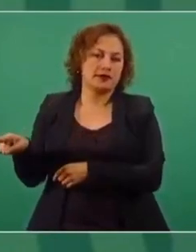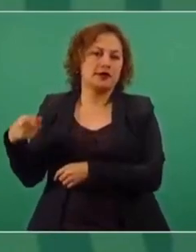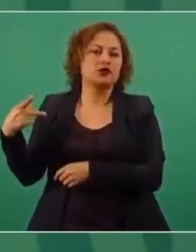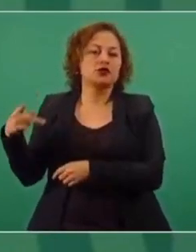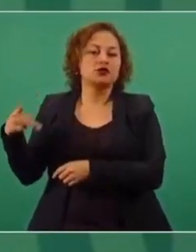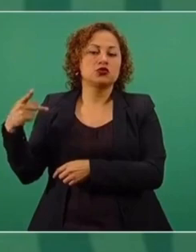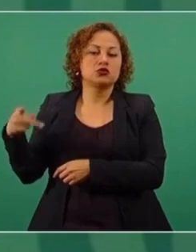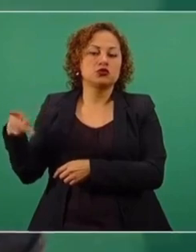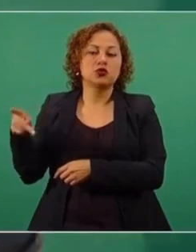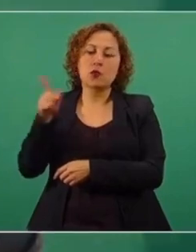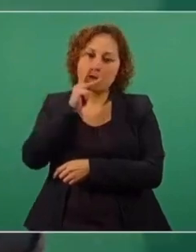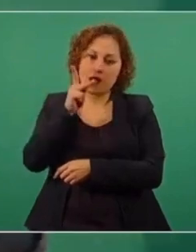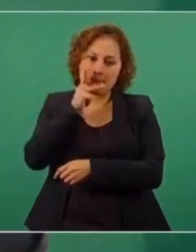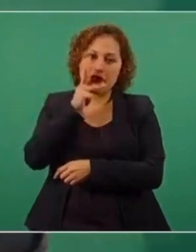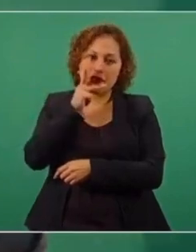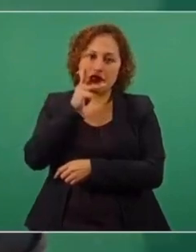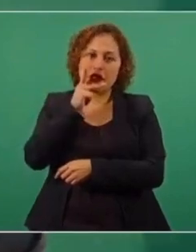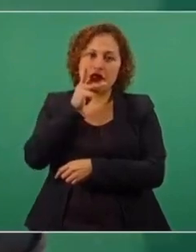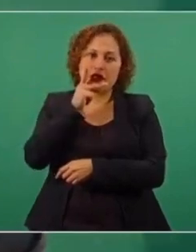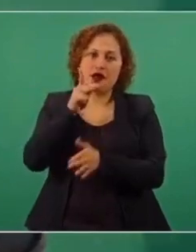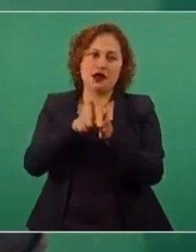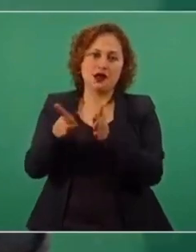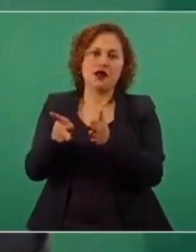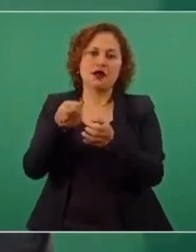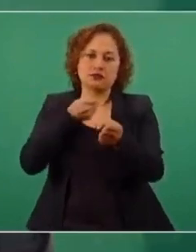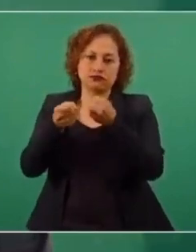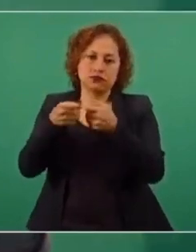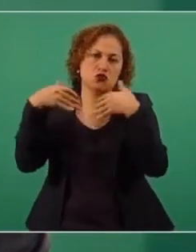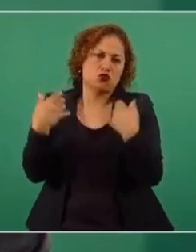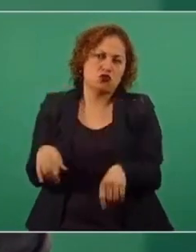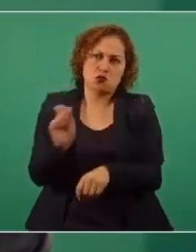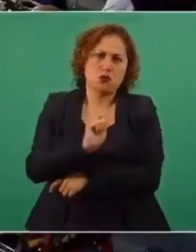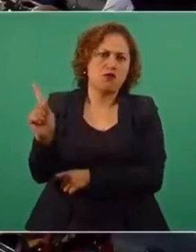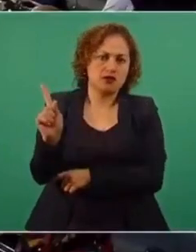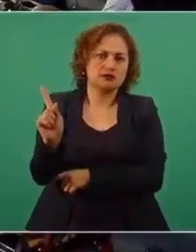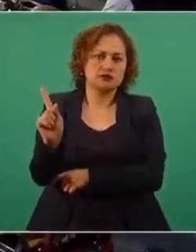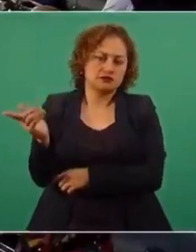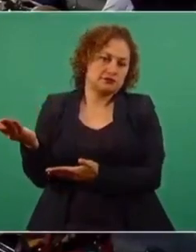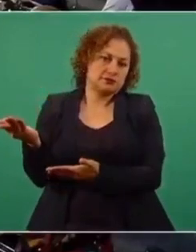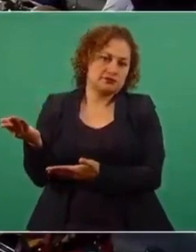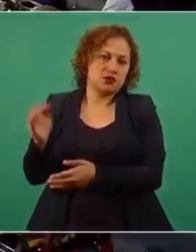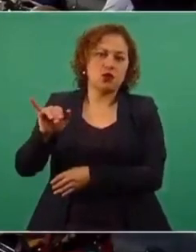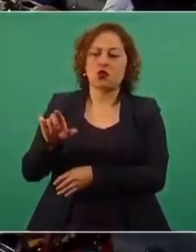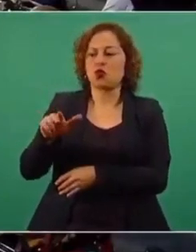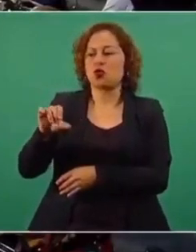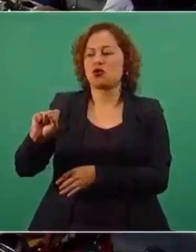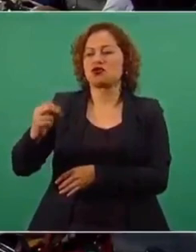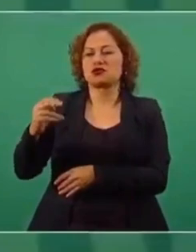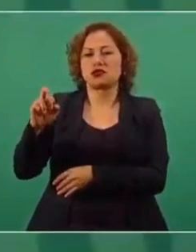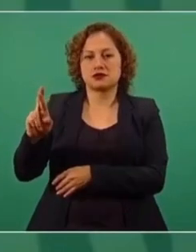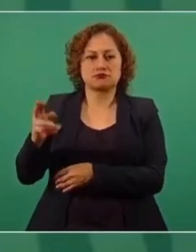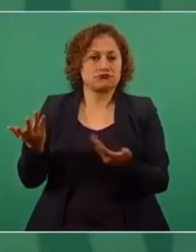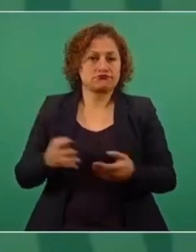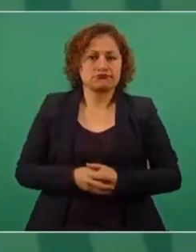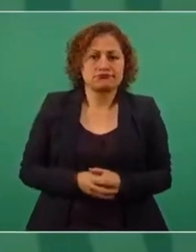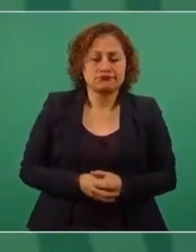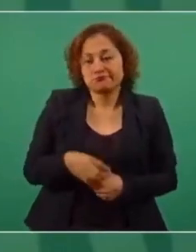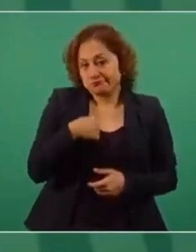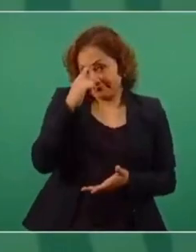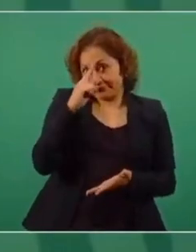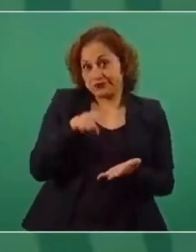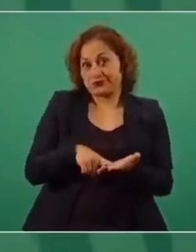de un comunicador excepcional de don Julio Scherrer. Entonces, creo que